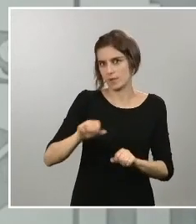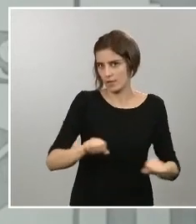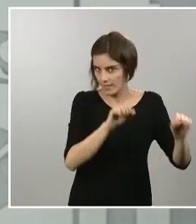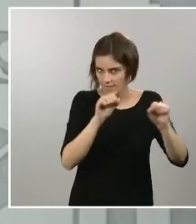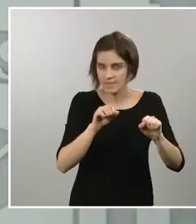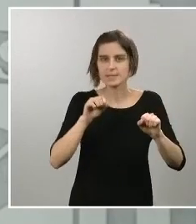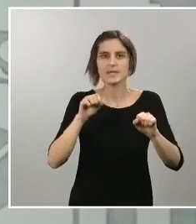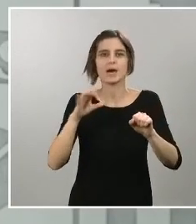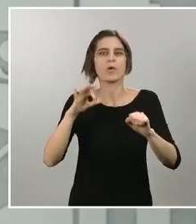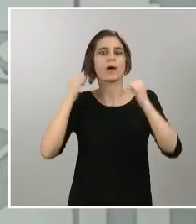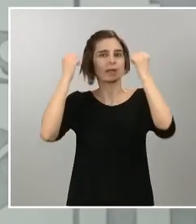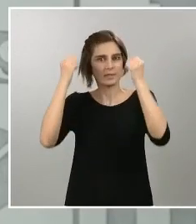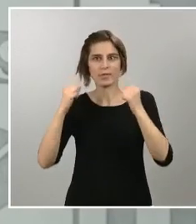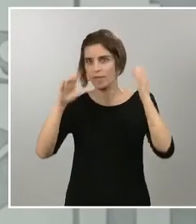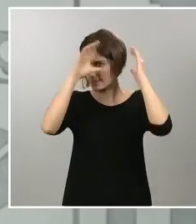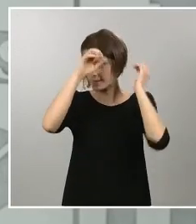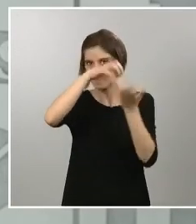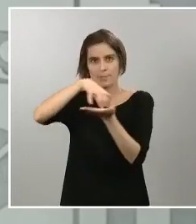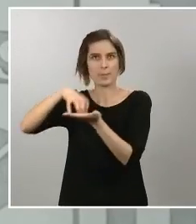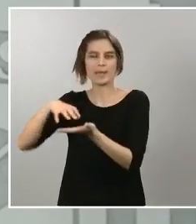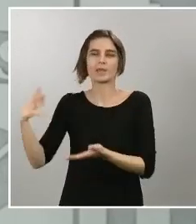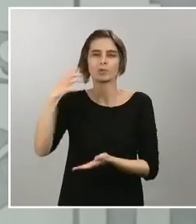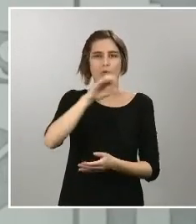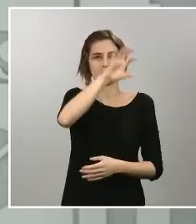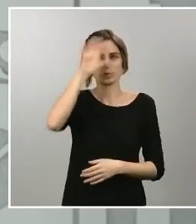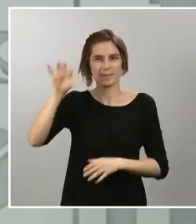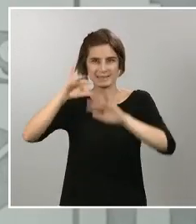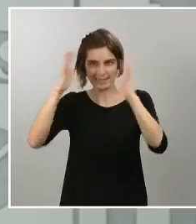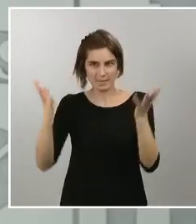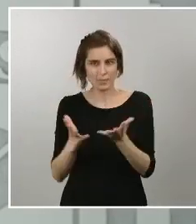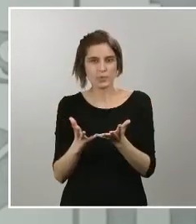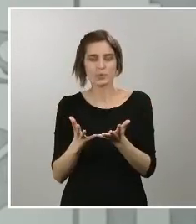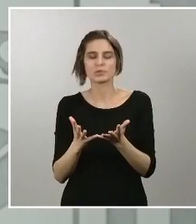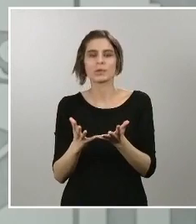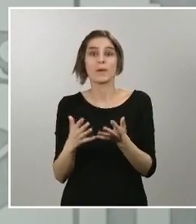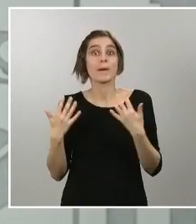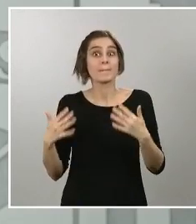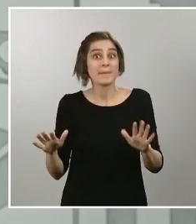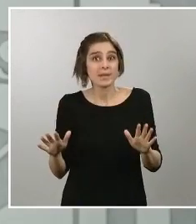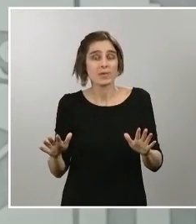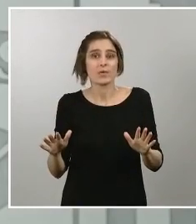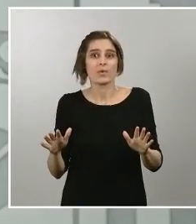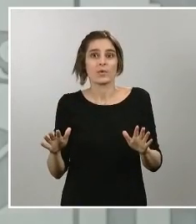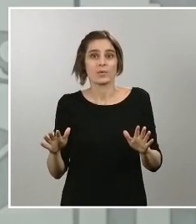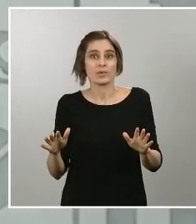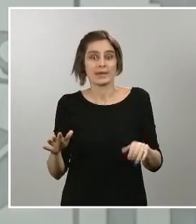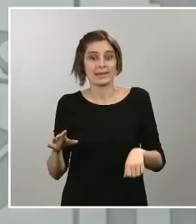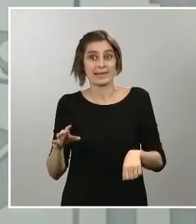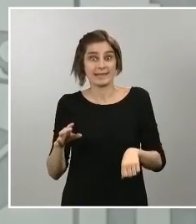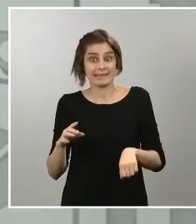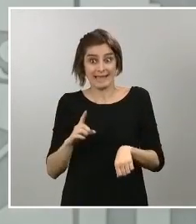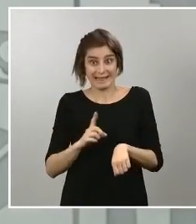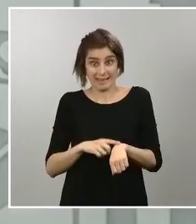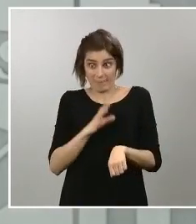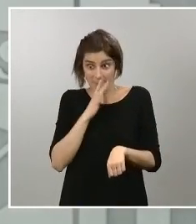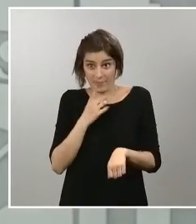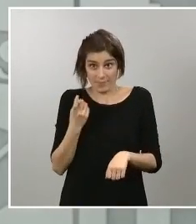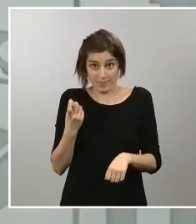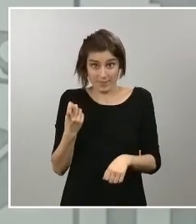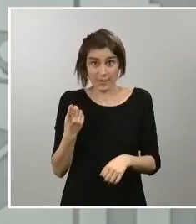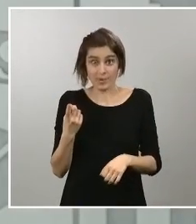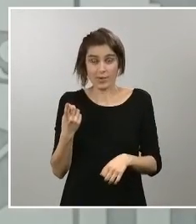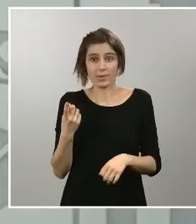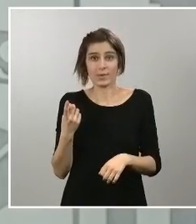mundo y se ha hecho realmente complicado el poder tener en el tiempo que necesitamos todas y cada una de esas